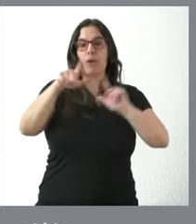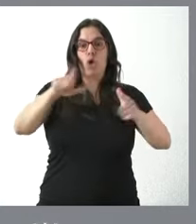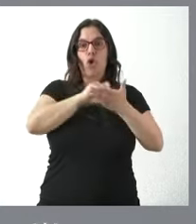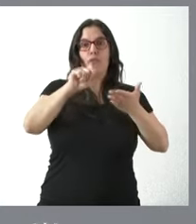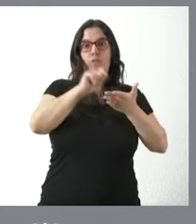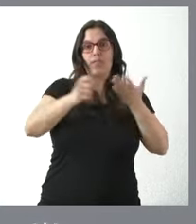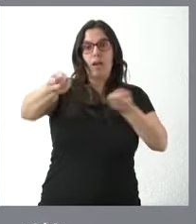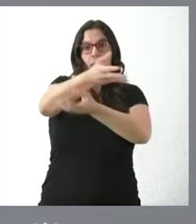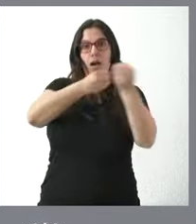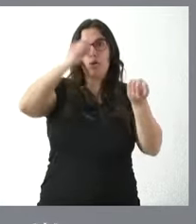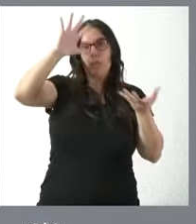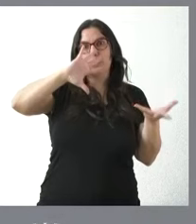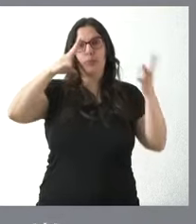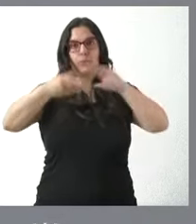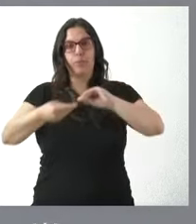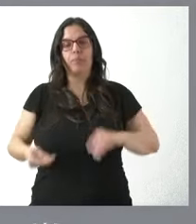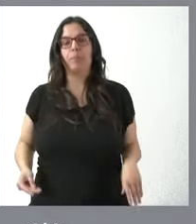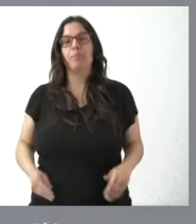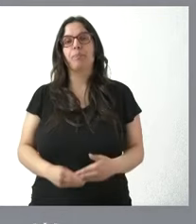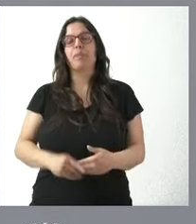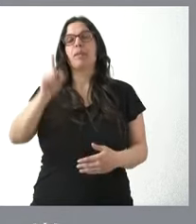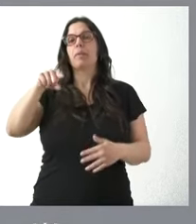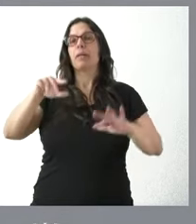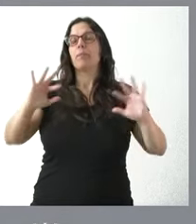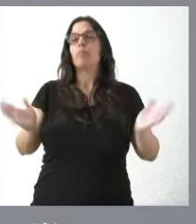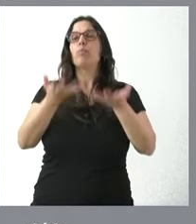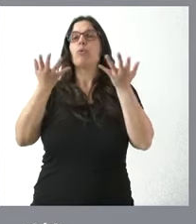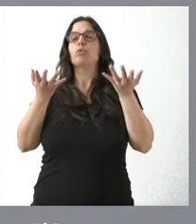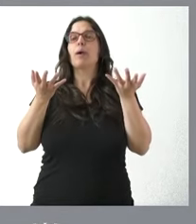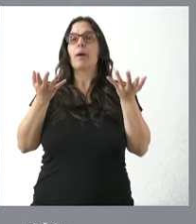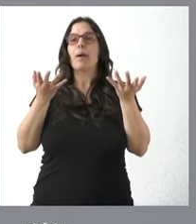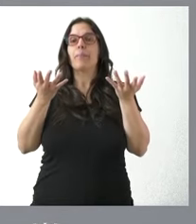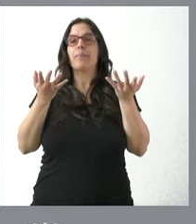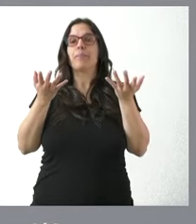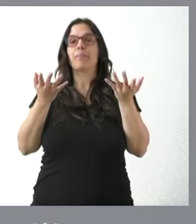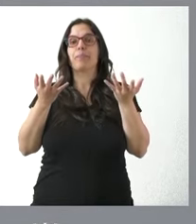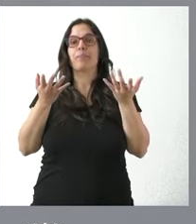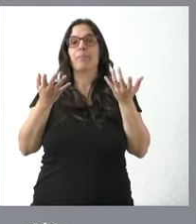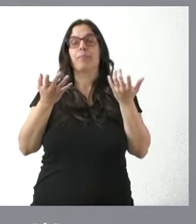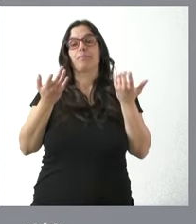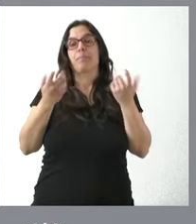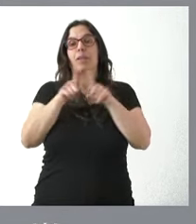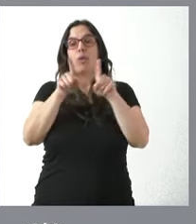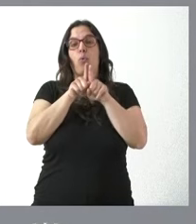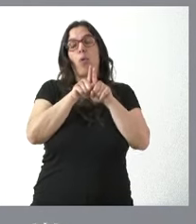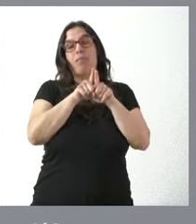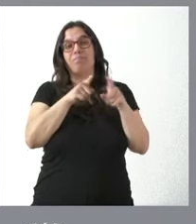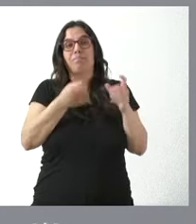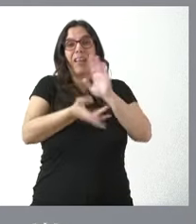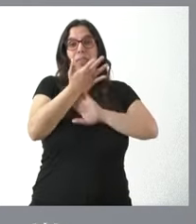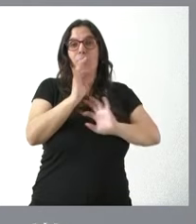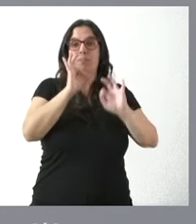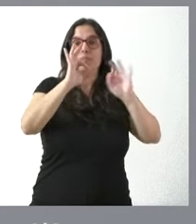transferencia del conocimiento. Se impulsarán las microcredenciales universitarias, la creación